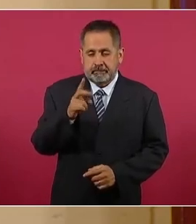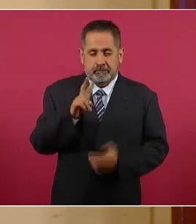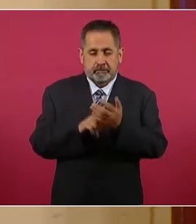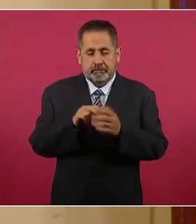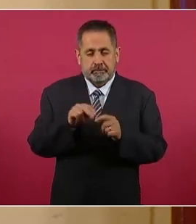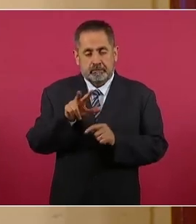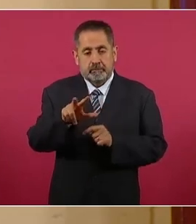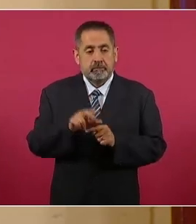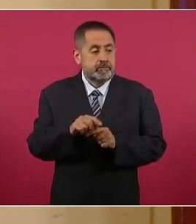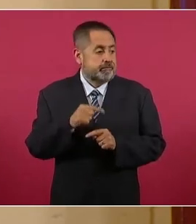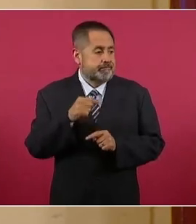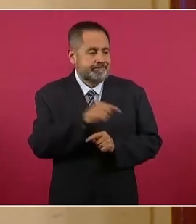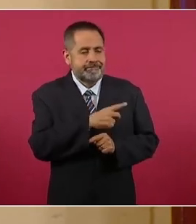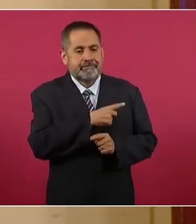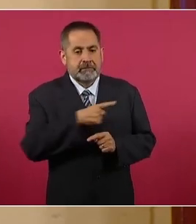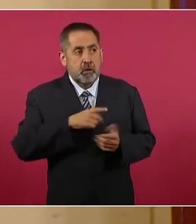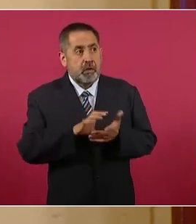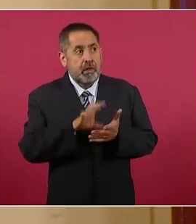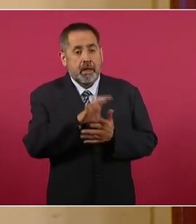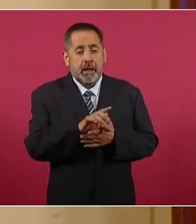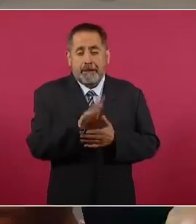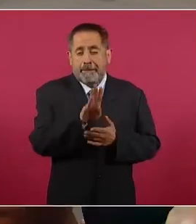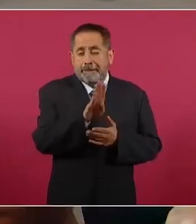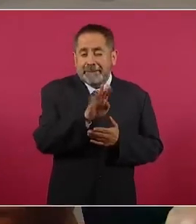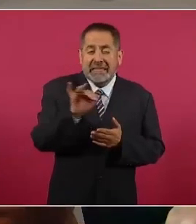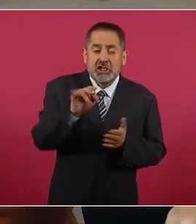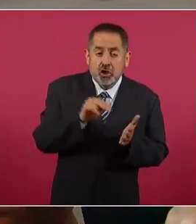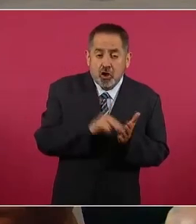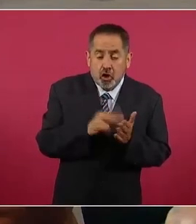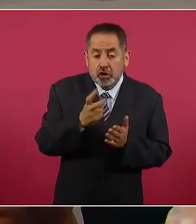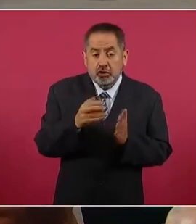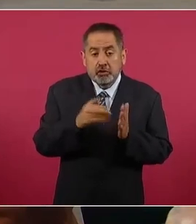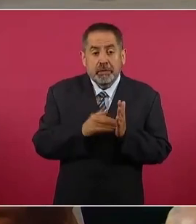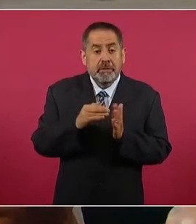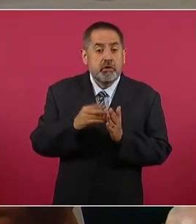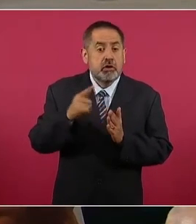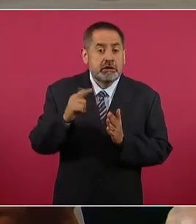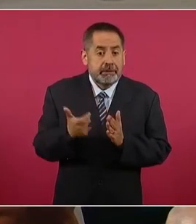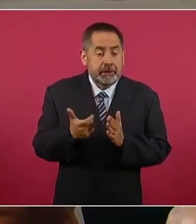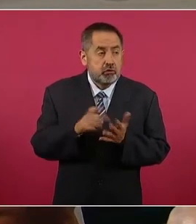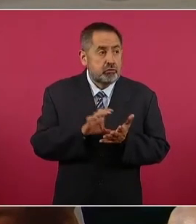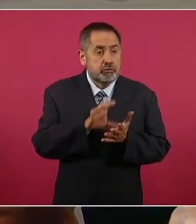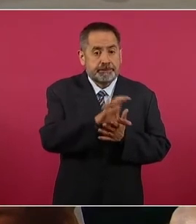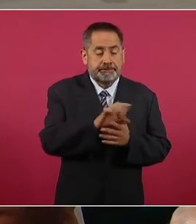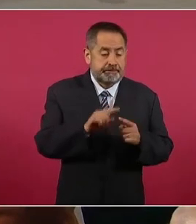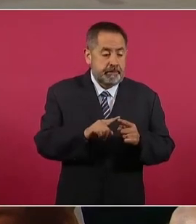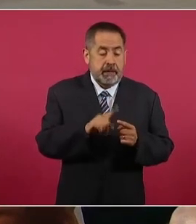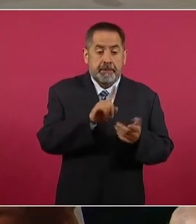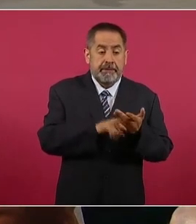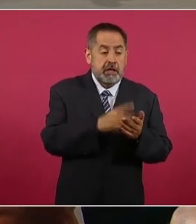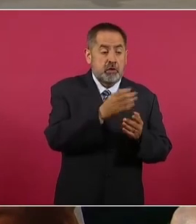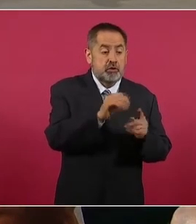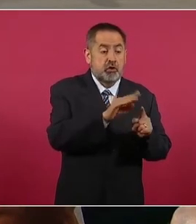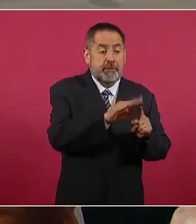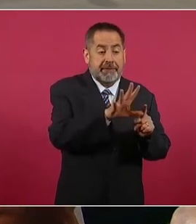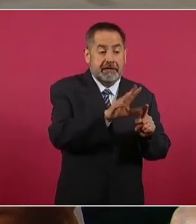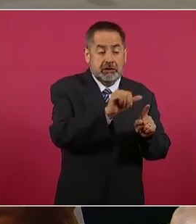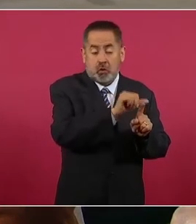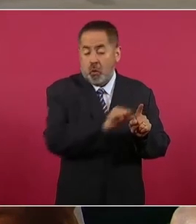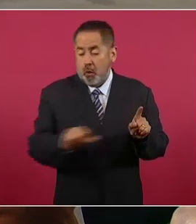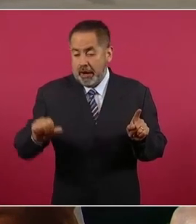el billón 200 mil millones de pesos y de 1995 a la fecha